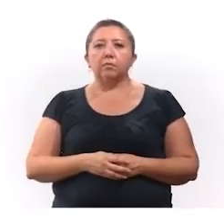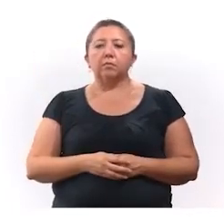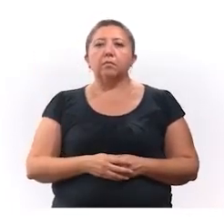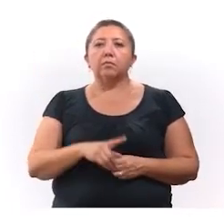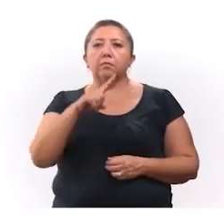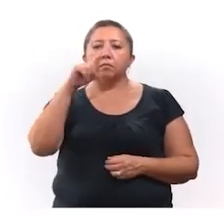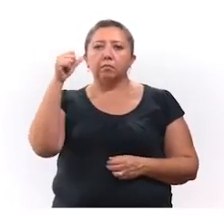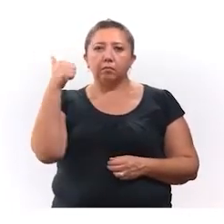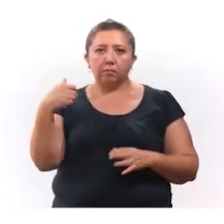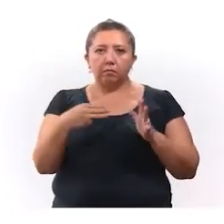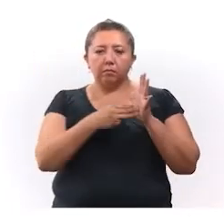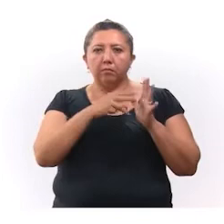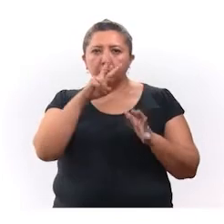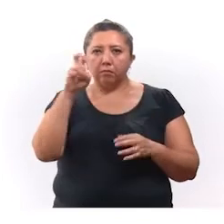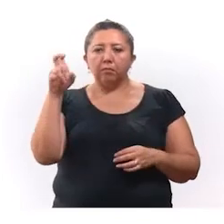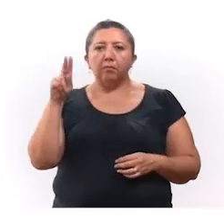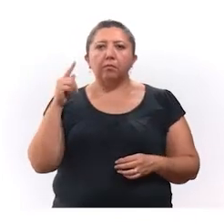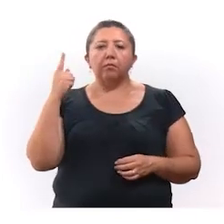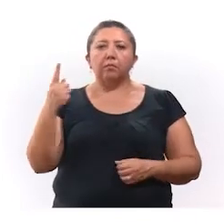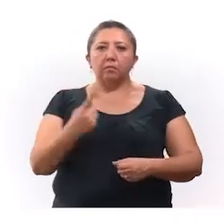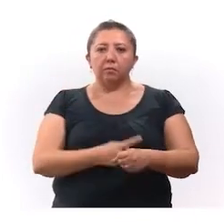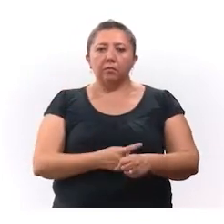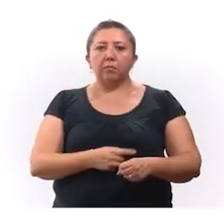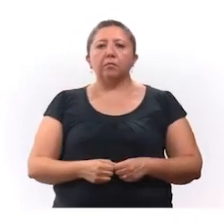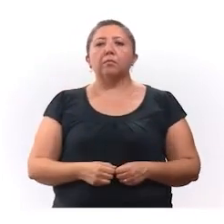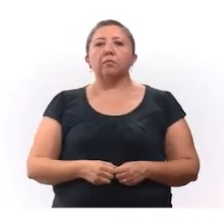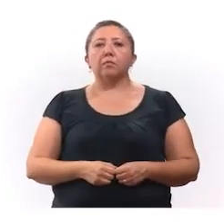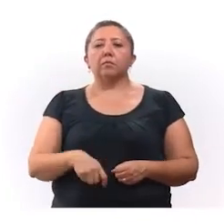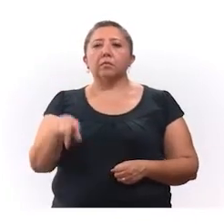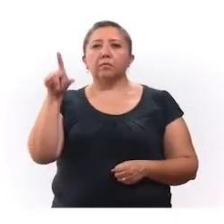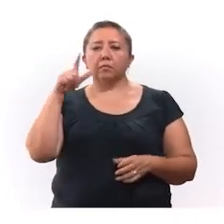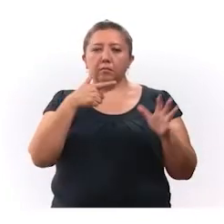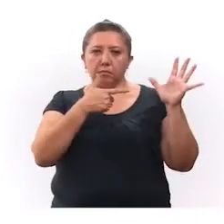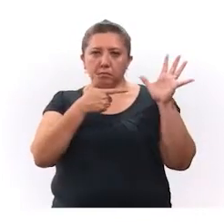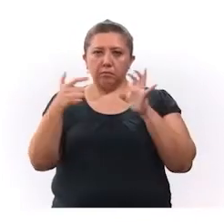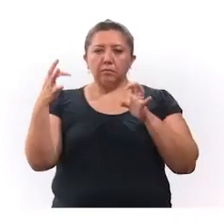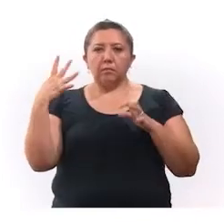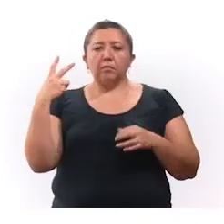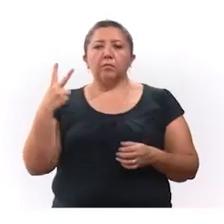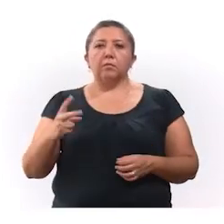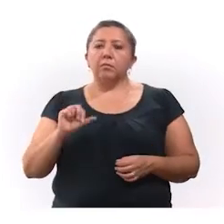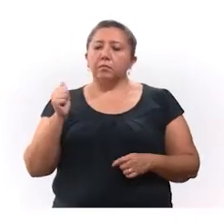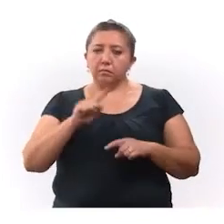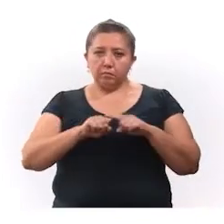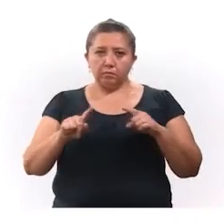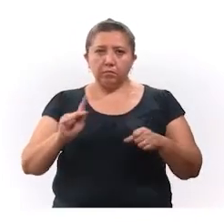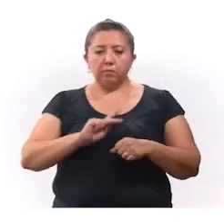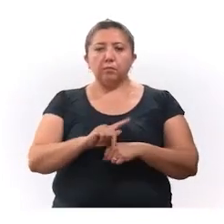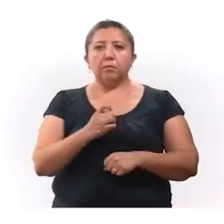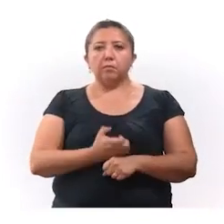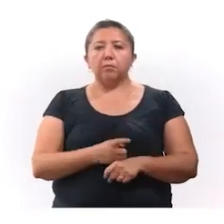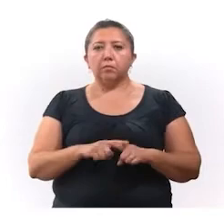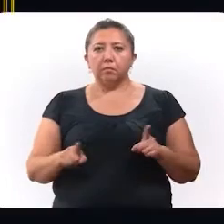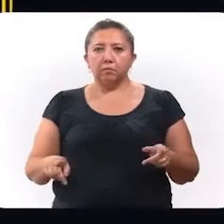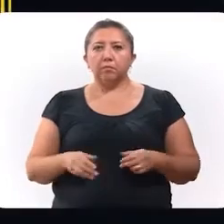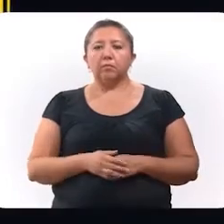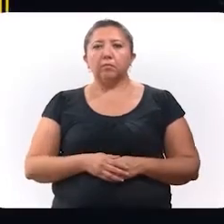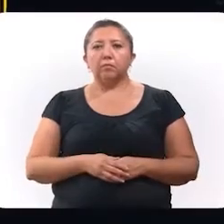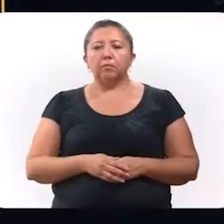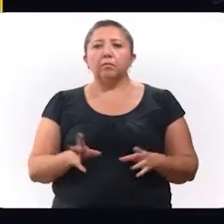De los 106,281 casos positivos, 752 son de otro país u otro estado.